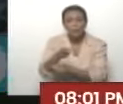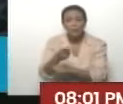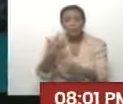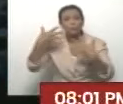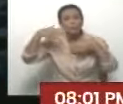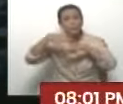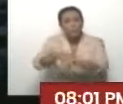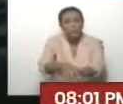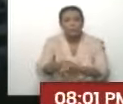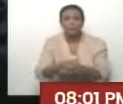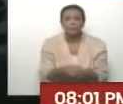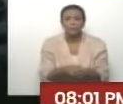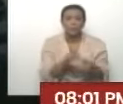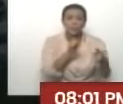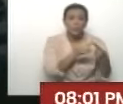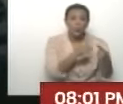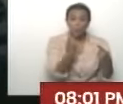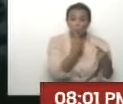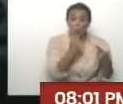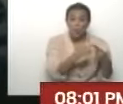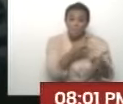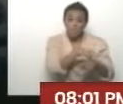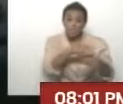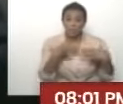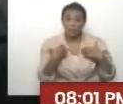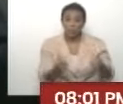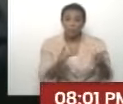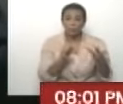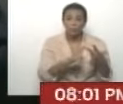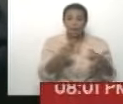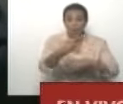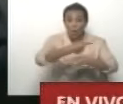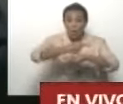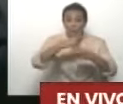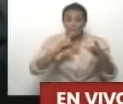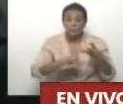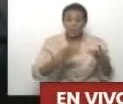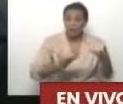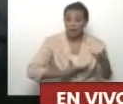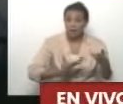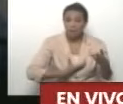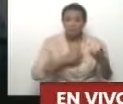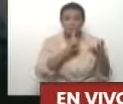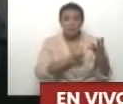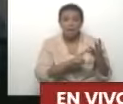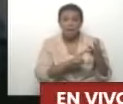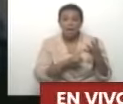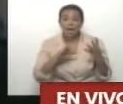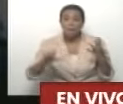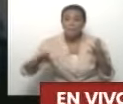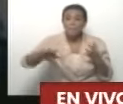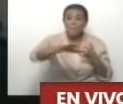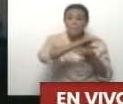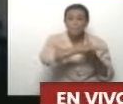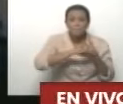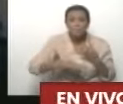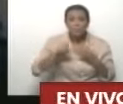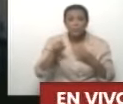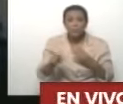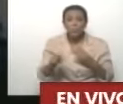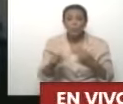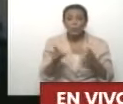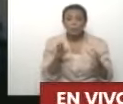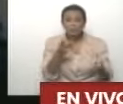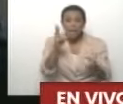involucrados todos, no solamente el Ministerio de Salud, sino las gobernaciones y las alcaldías, para que a nivel nacional se hagan las